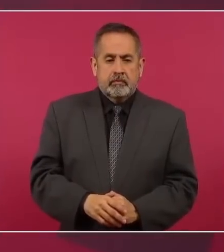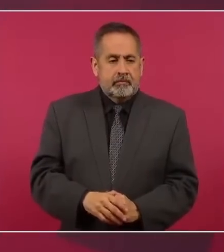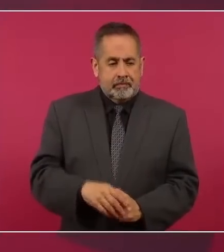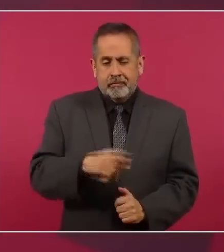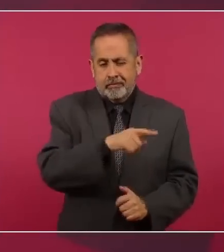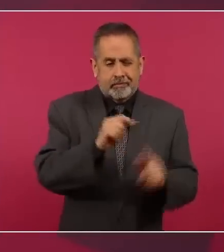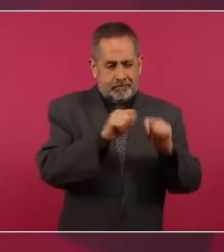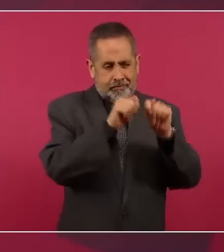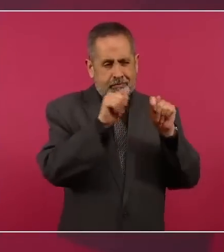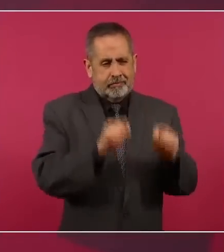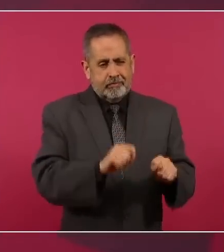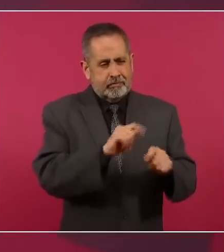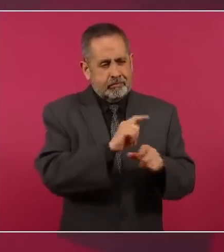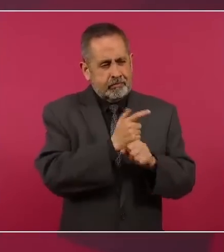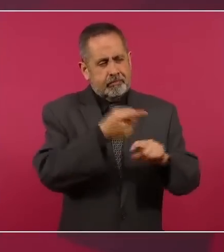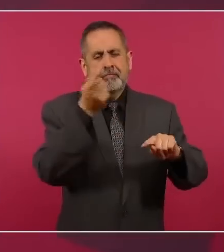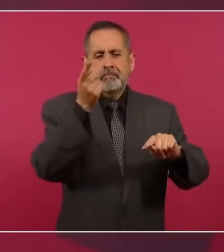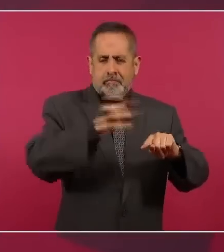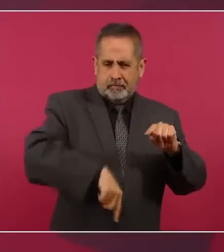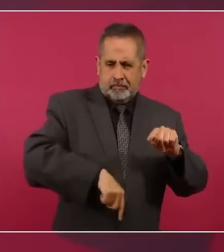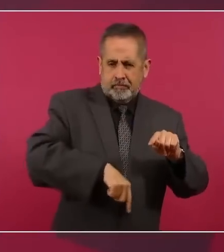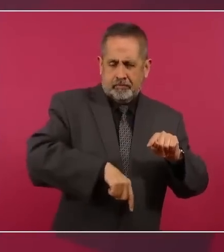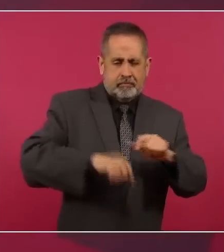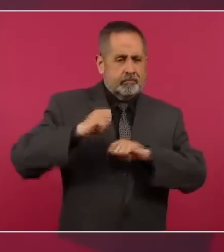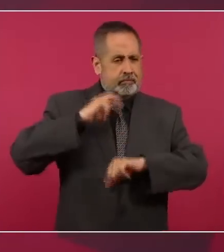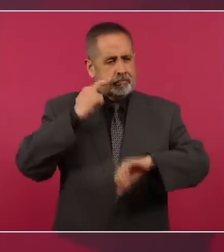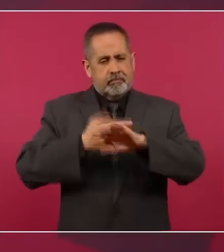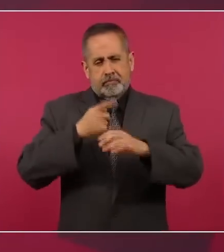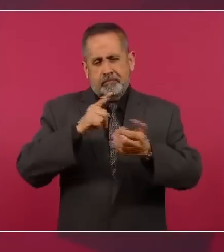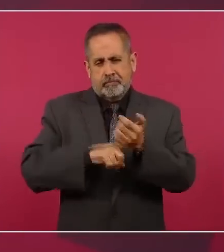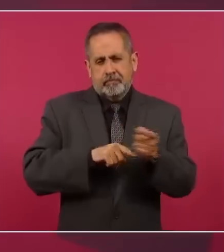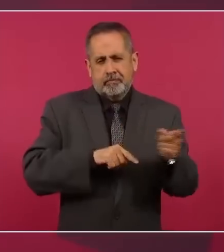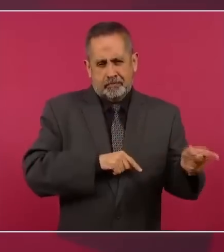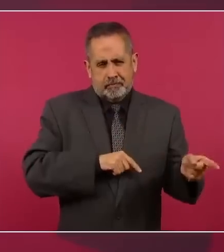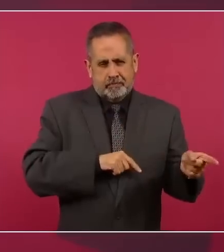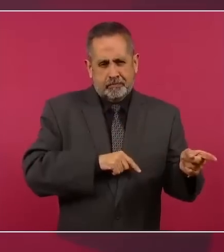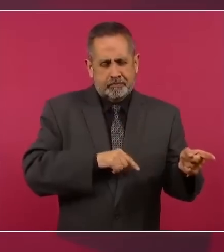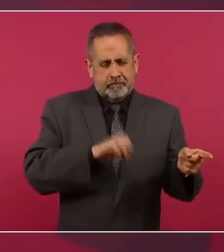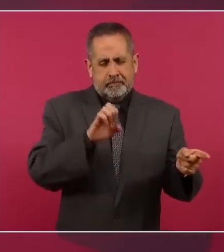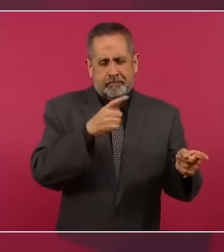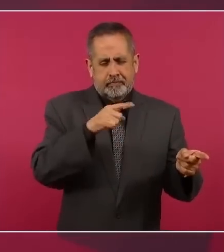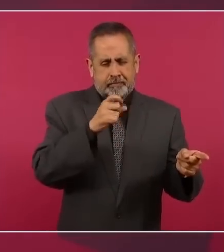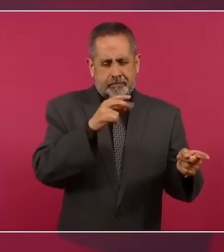de la ministra Yasmín.